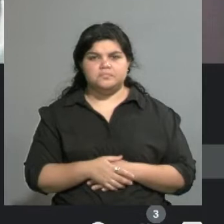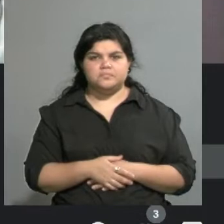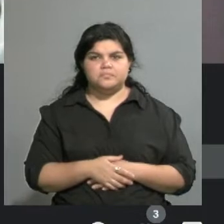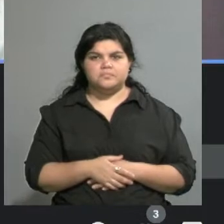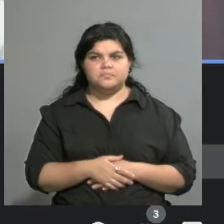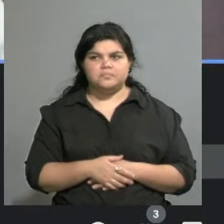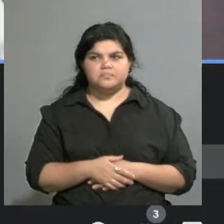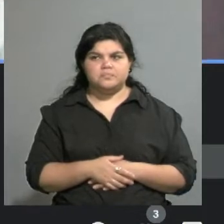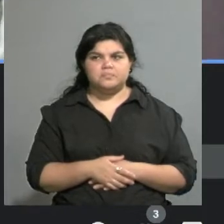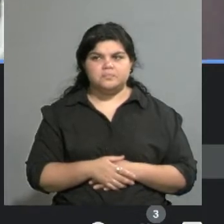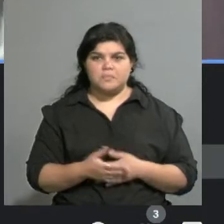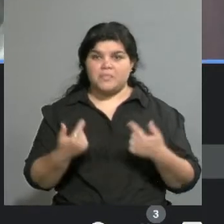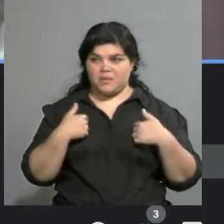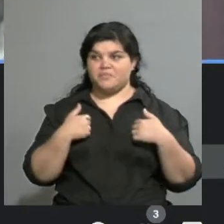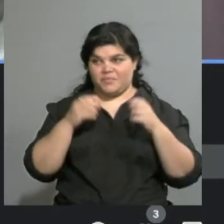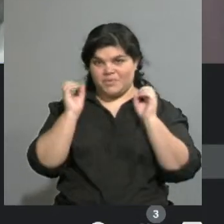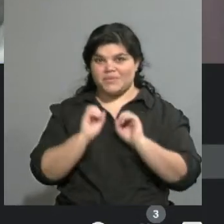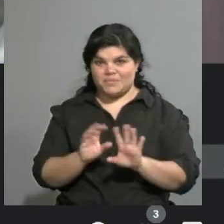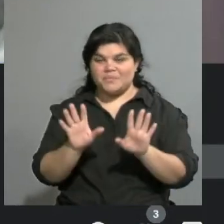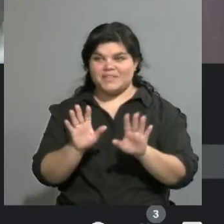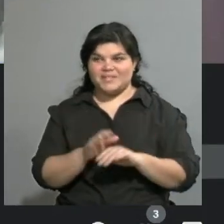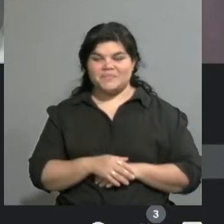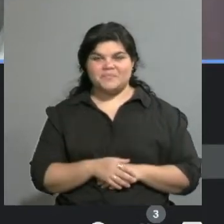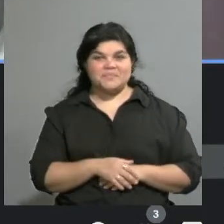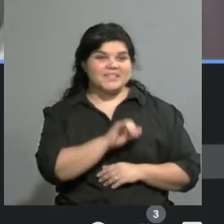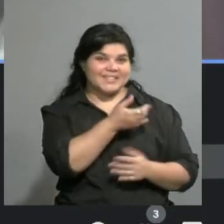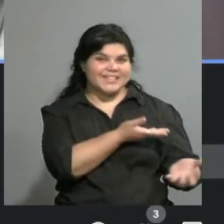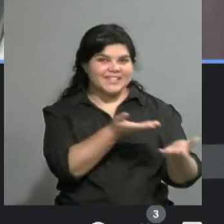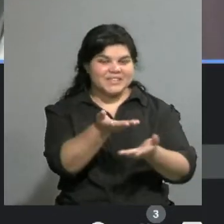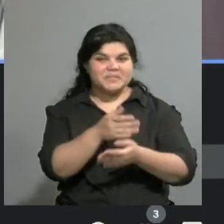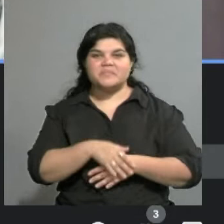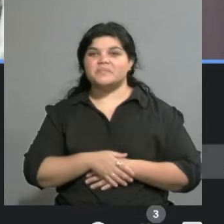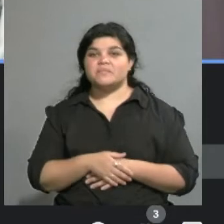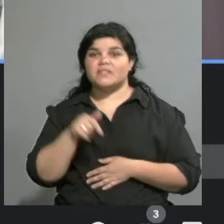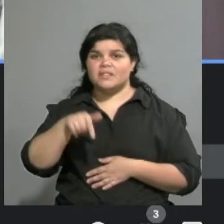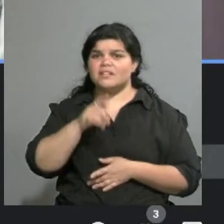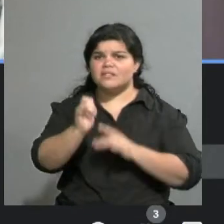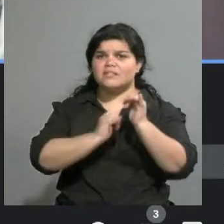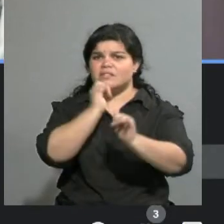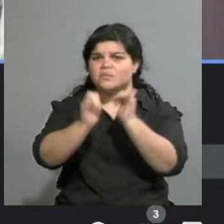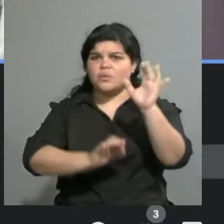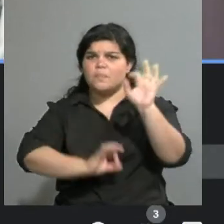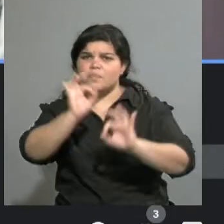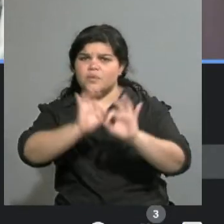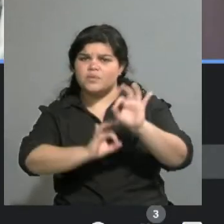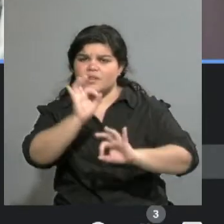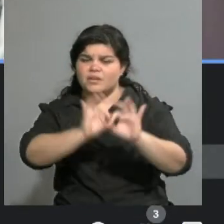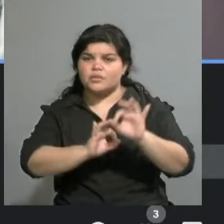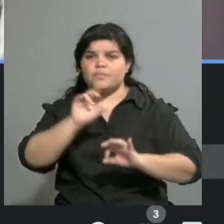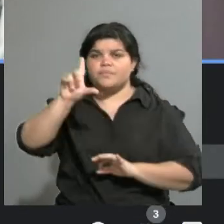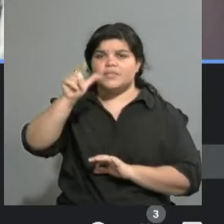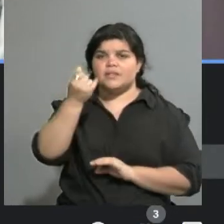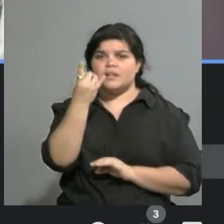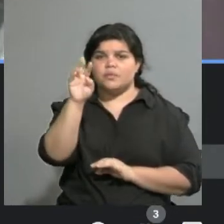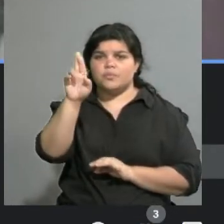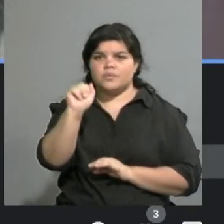Bueno, arranco yo. Dale. Te cuento que es un proyecto que inició desde Laura Coleta, que